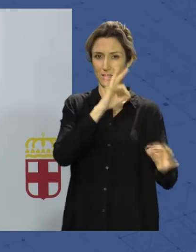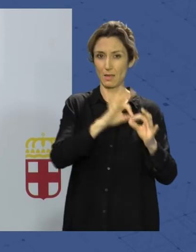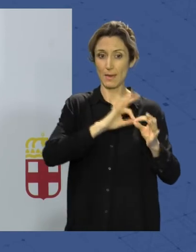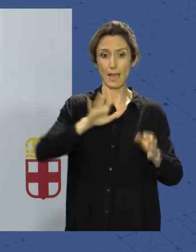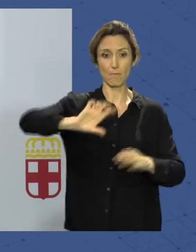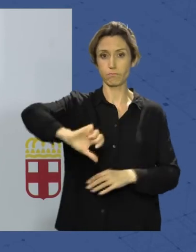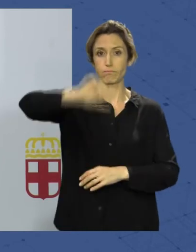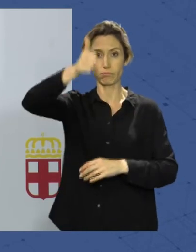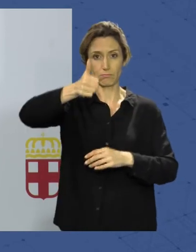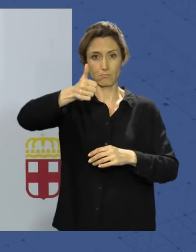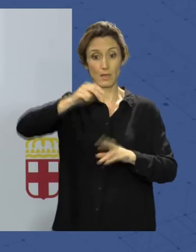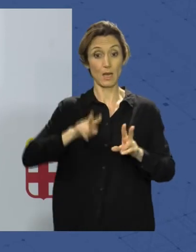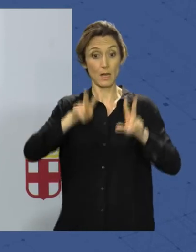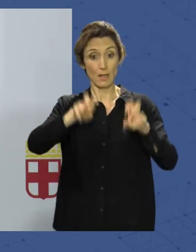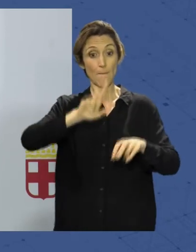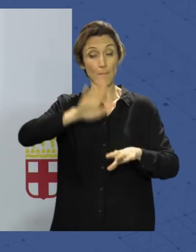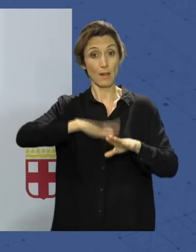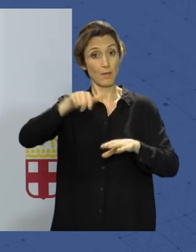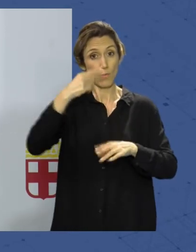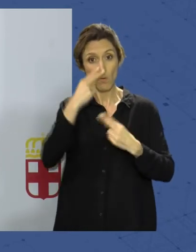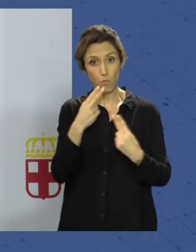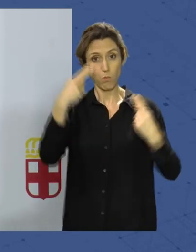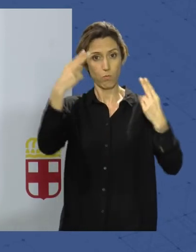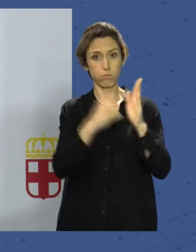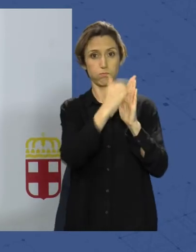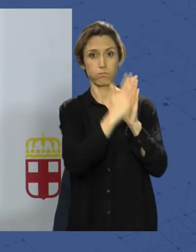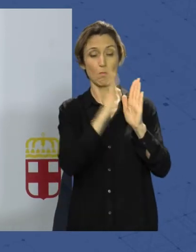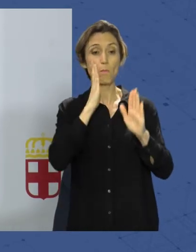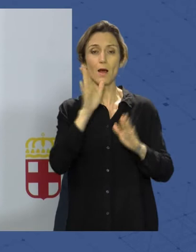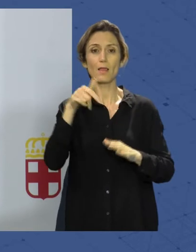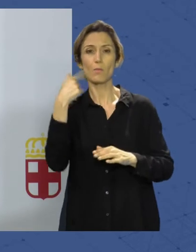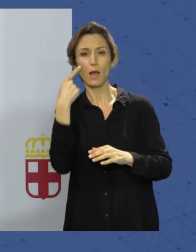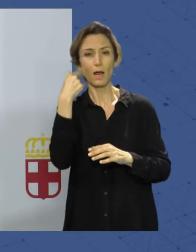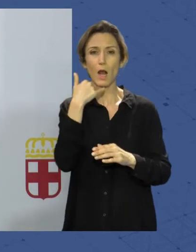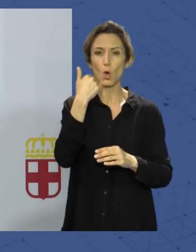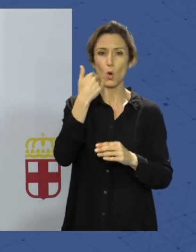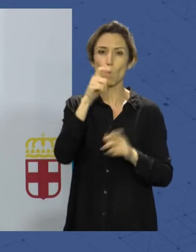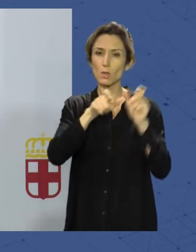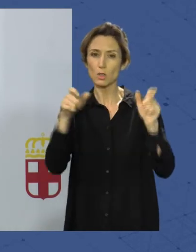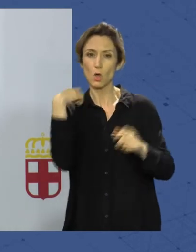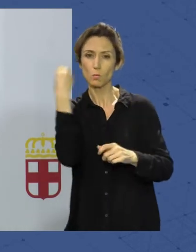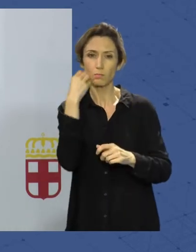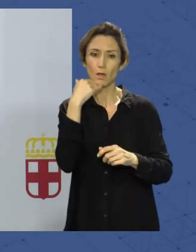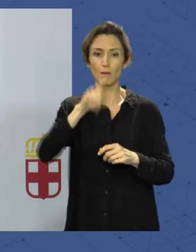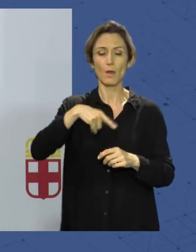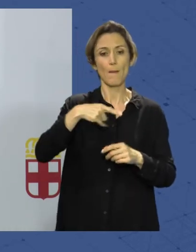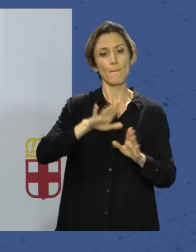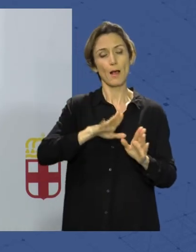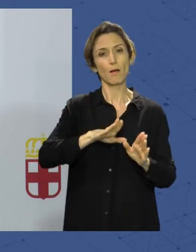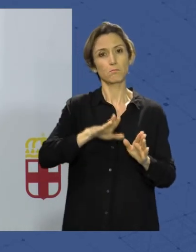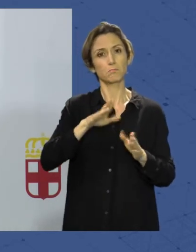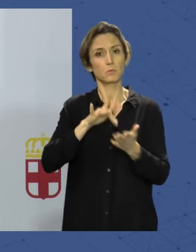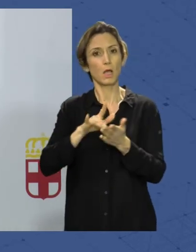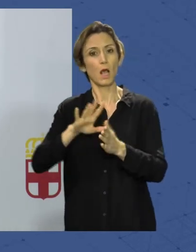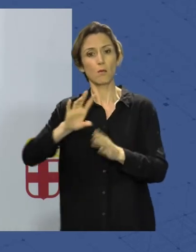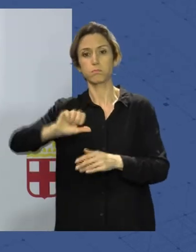aprobación inicial, periodo de exposición pública y alegaciones para ir a una aprobación definitiva allá por el mes